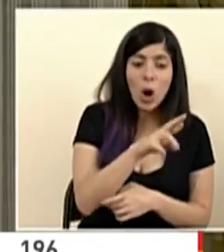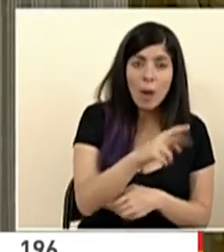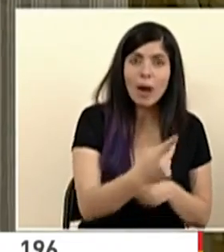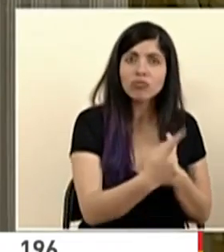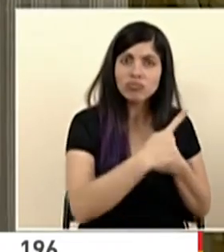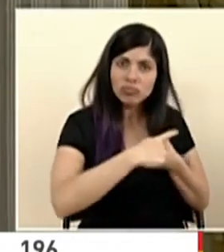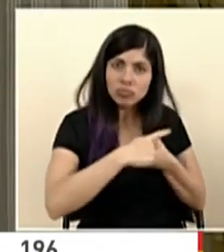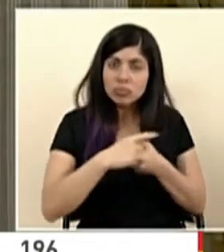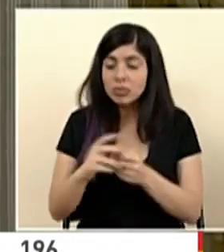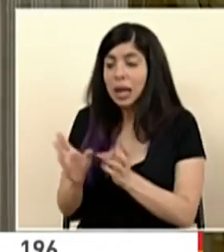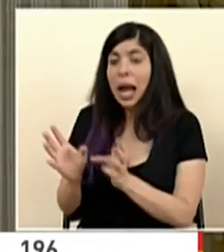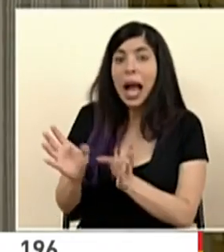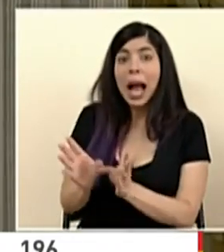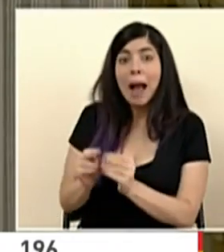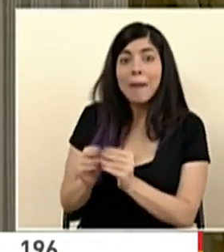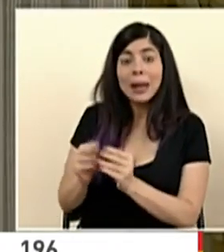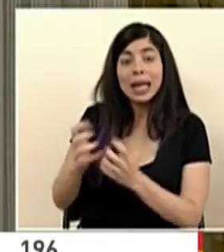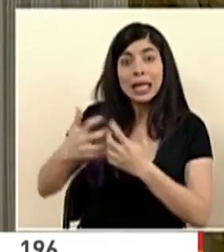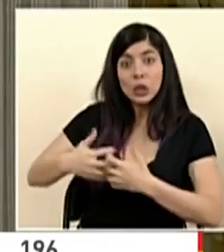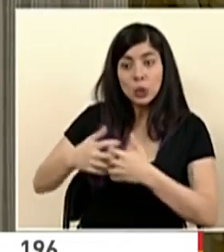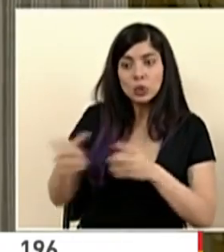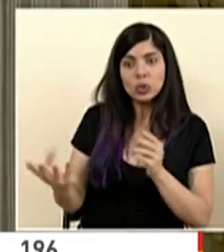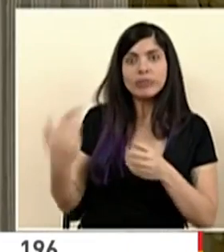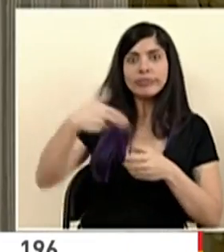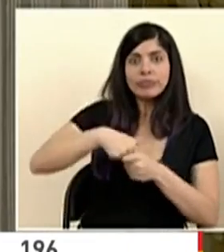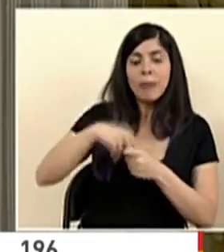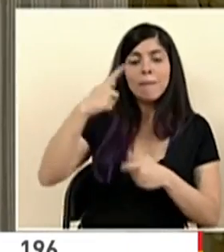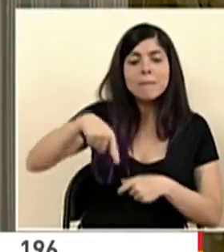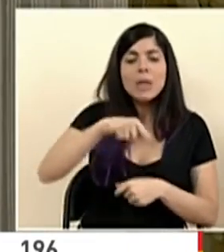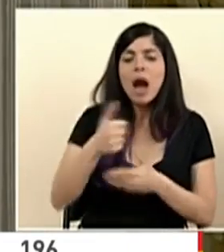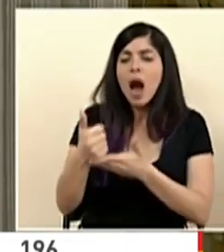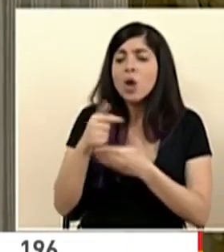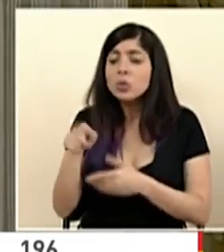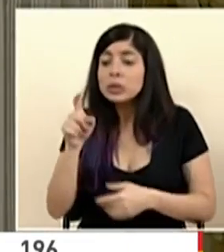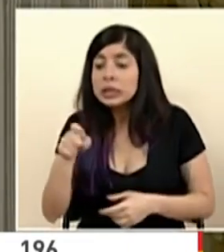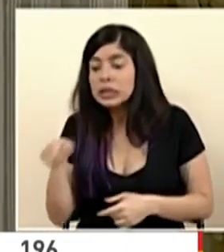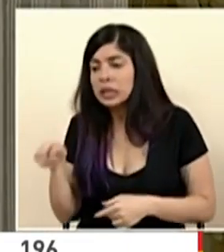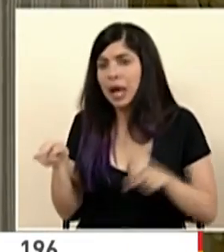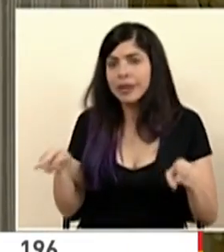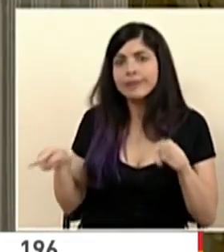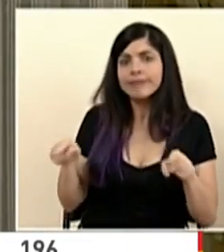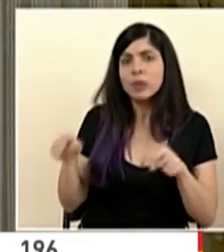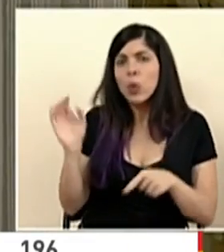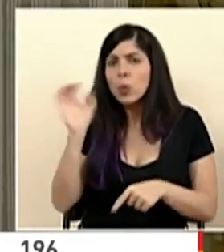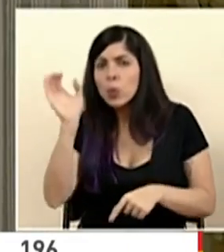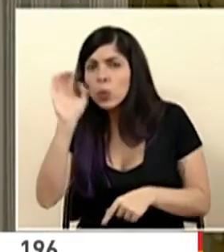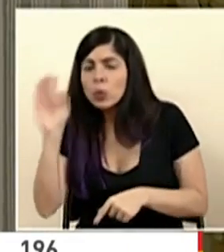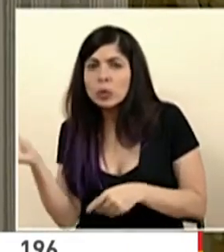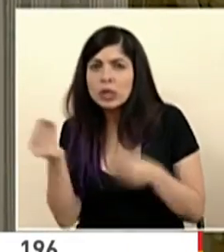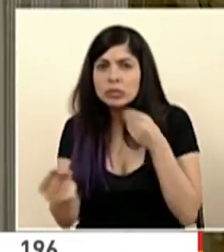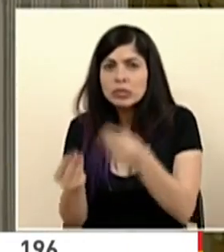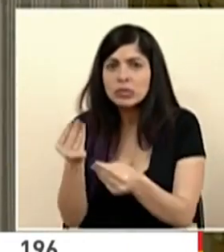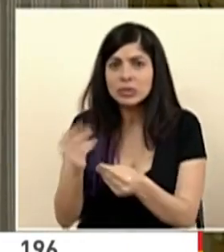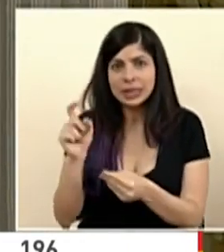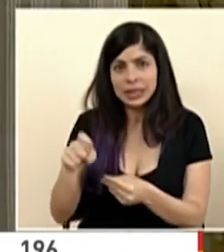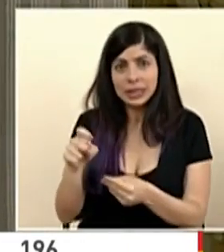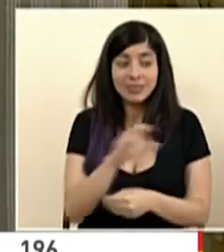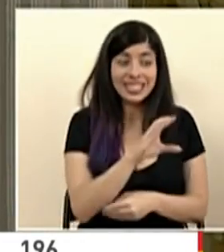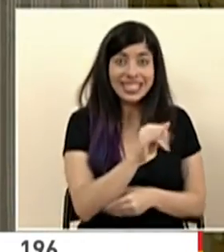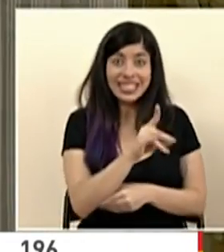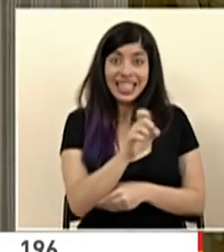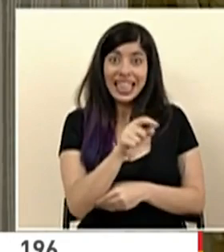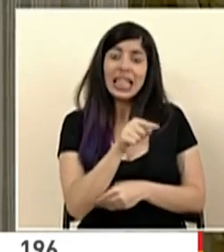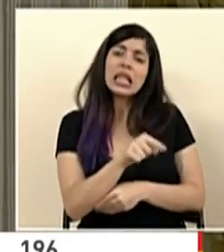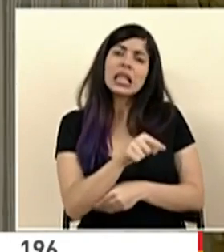se ha integrado la Cámara de Industrias para buscar las cadenas de abastecimiento de los insumos que se requieran. Cinde como un elemento, como